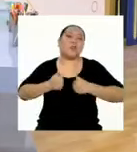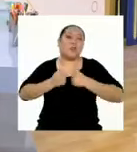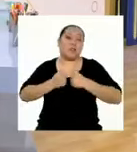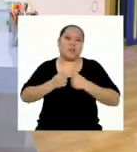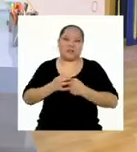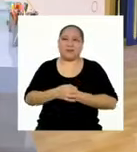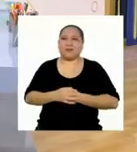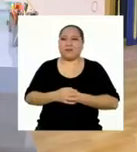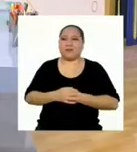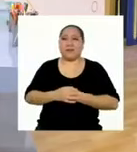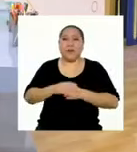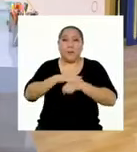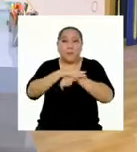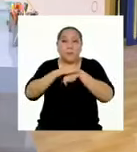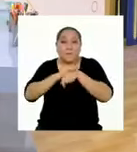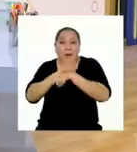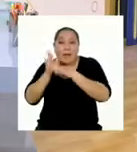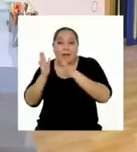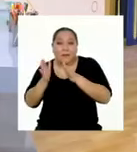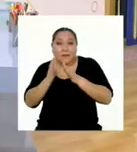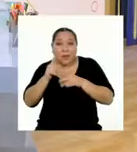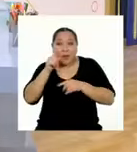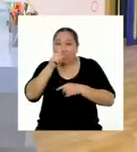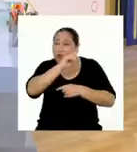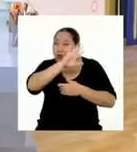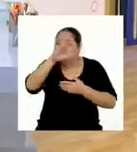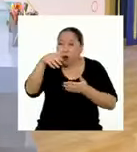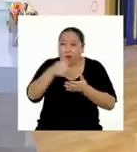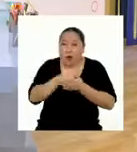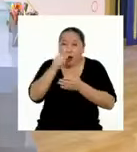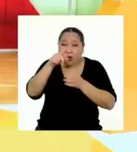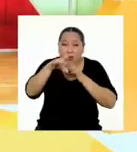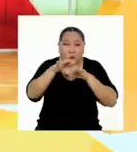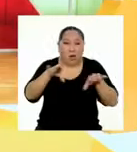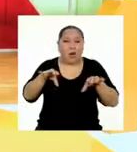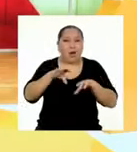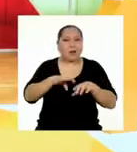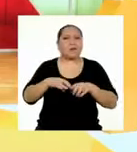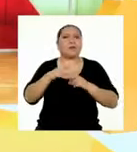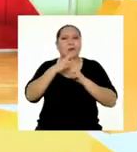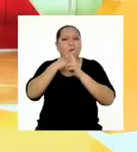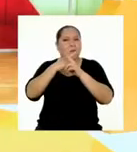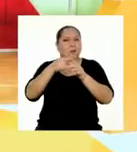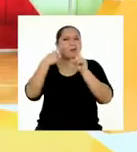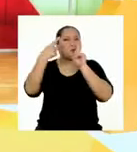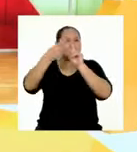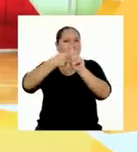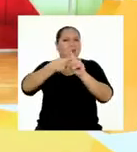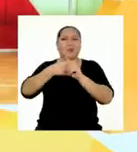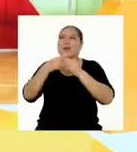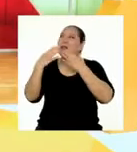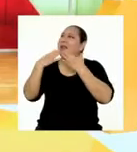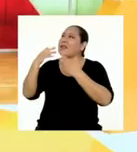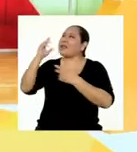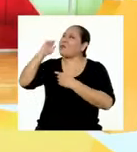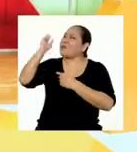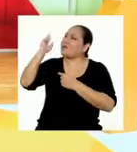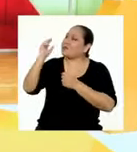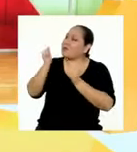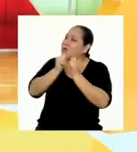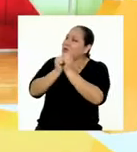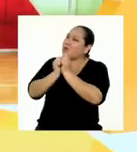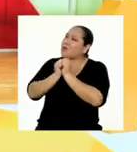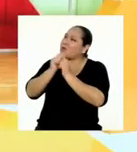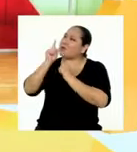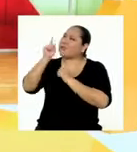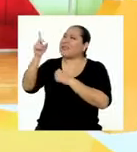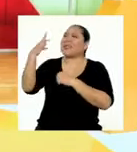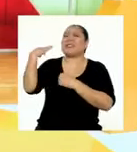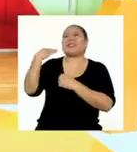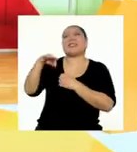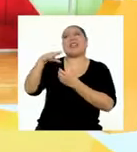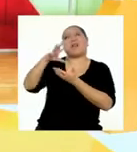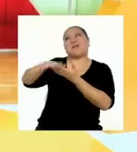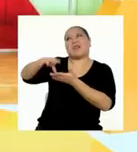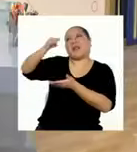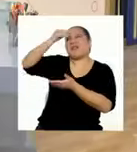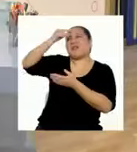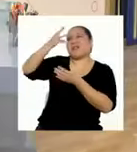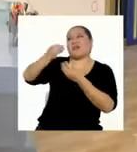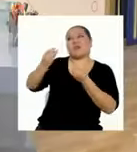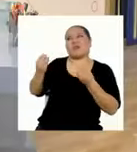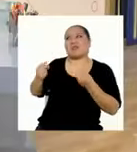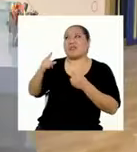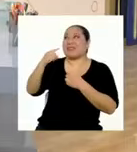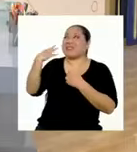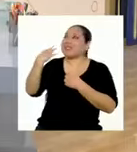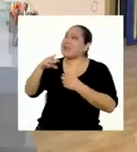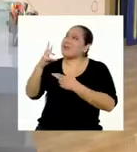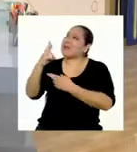Planifiquen lo que hagan y el resultado será positivo. Muchas gracias por acompañarnos, profesora, porque con usted siempre aprendemos